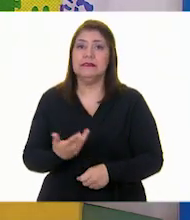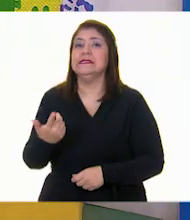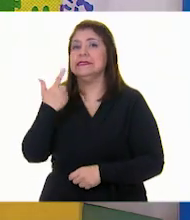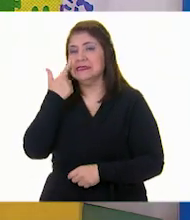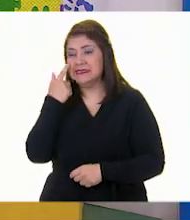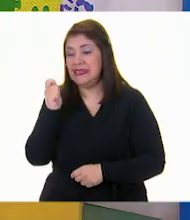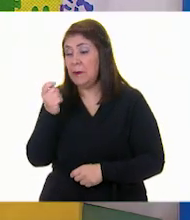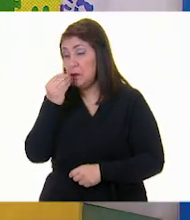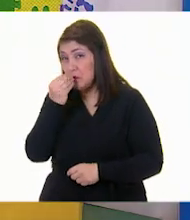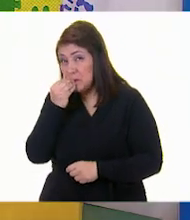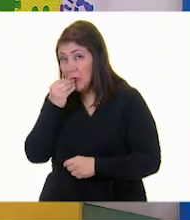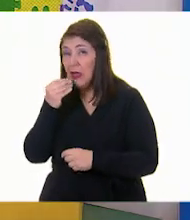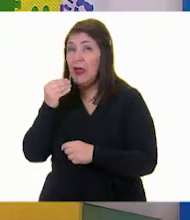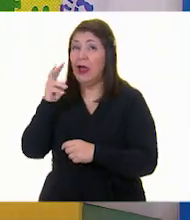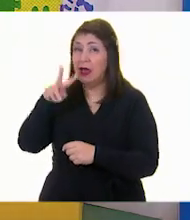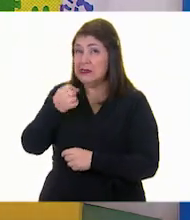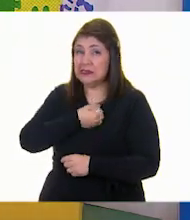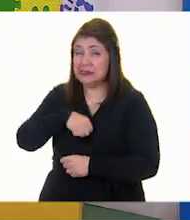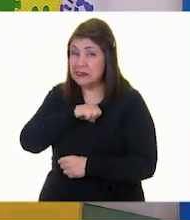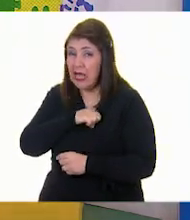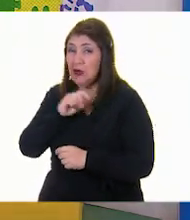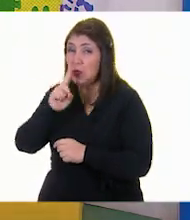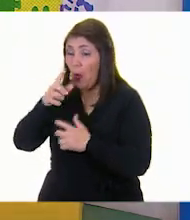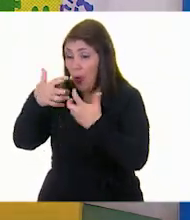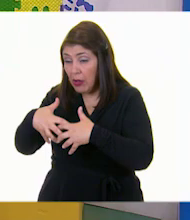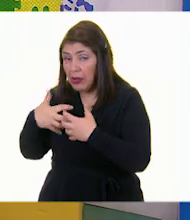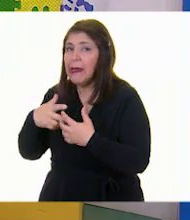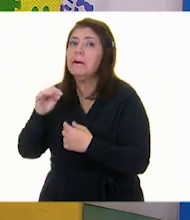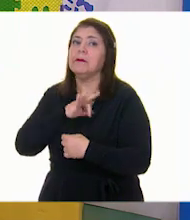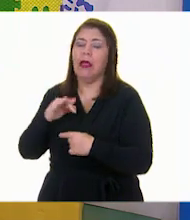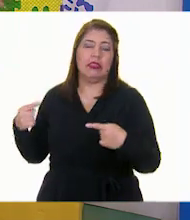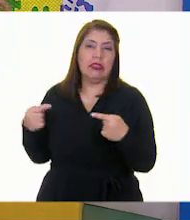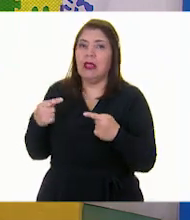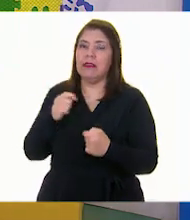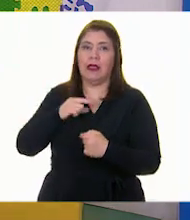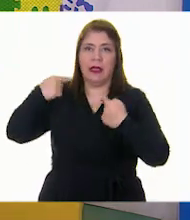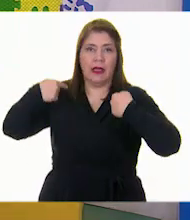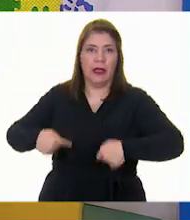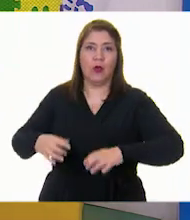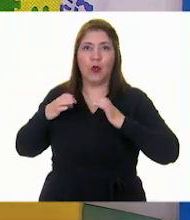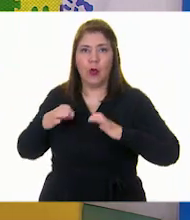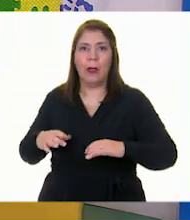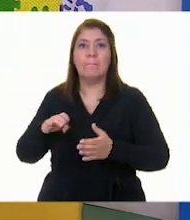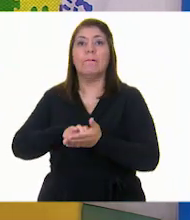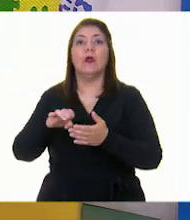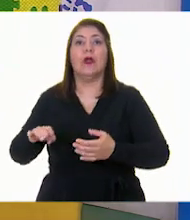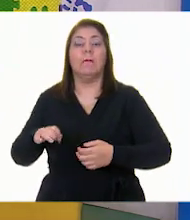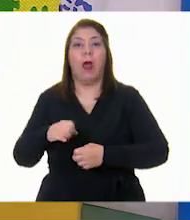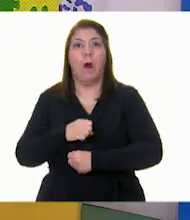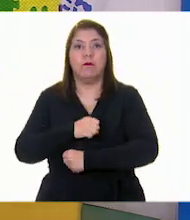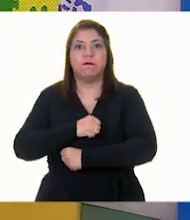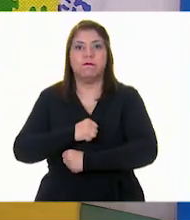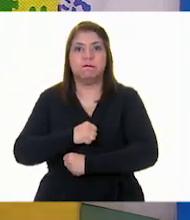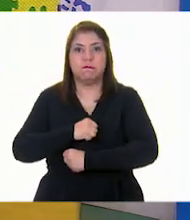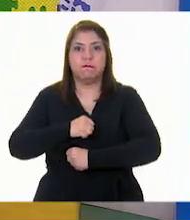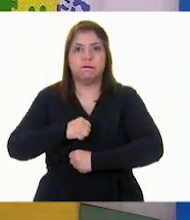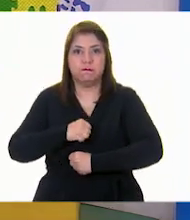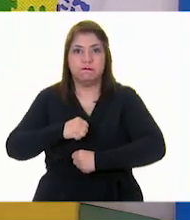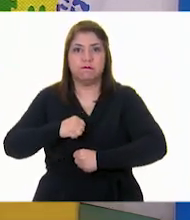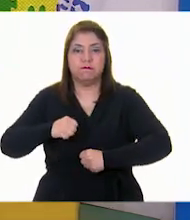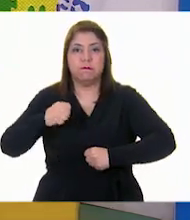procesados alteran nuestro cuerpo. Por ejemplo, aumento de peso,